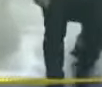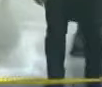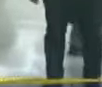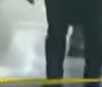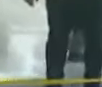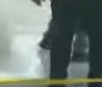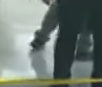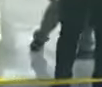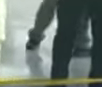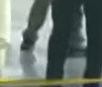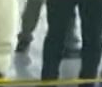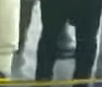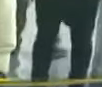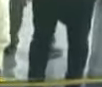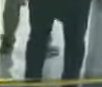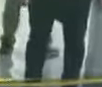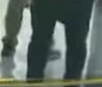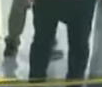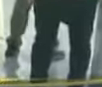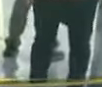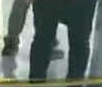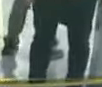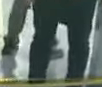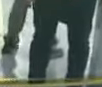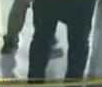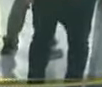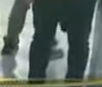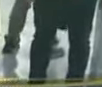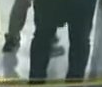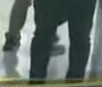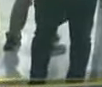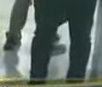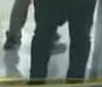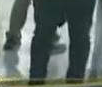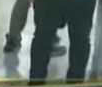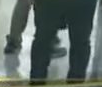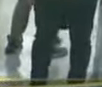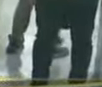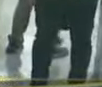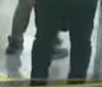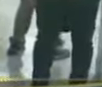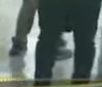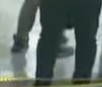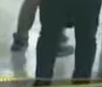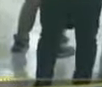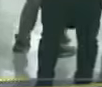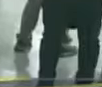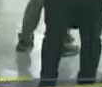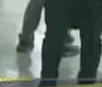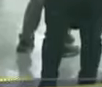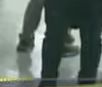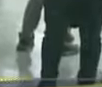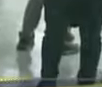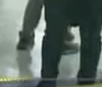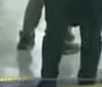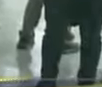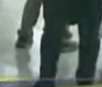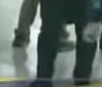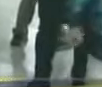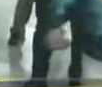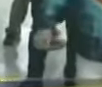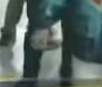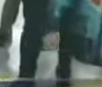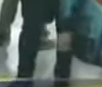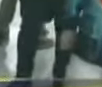cuenta de la red social X decía estamos trabajando y avanzando progresivamente en la recuperación y construcción de obras para el pueblo tenemos